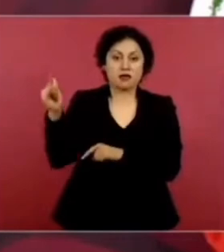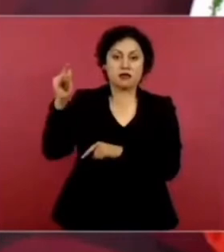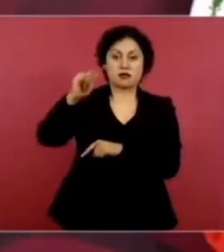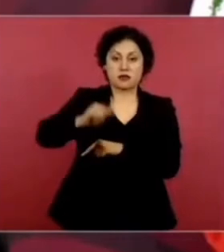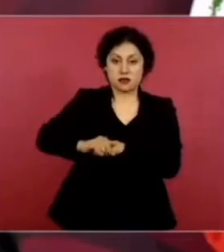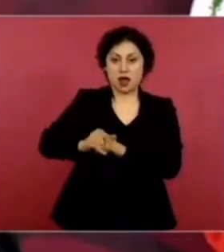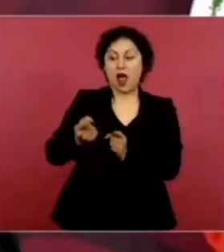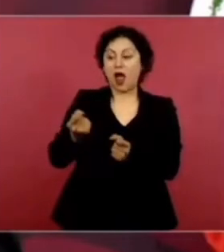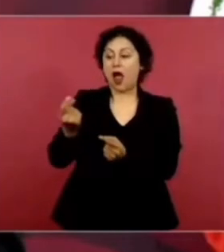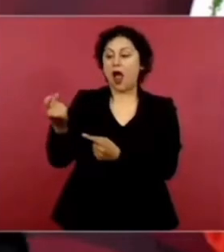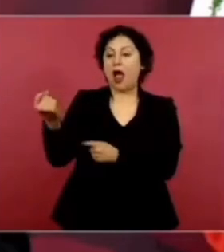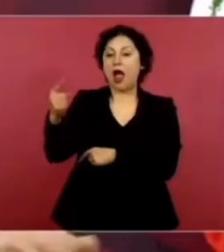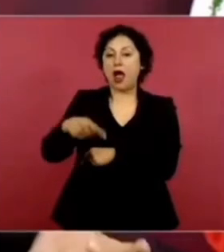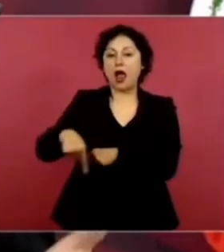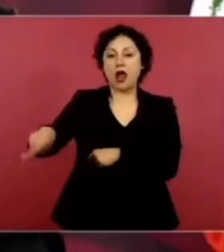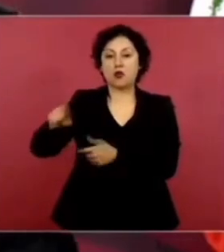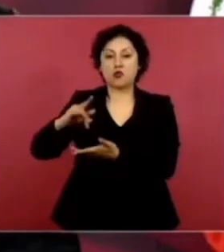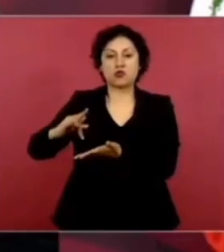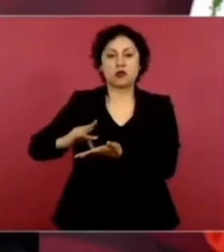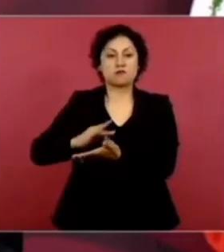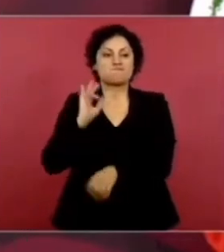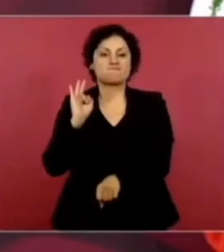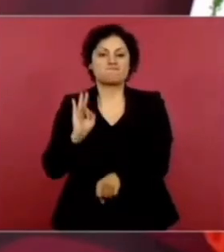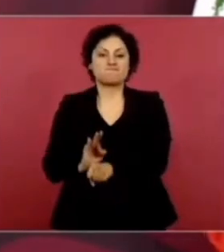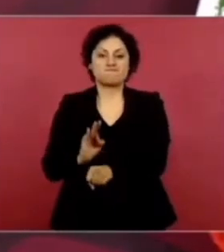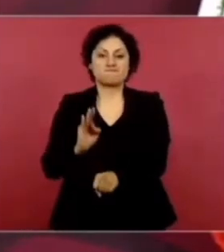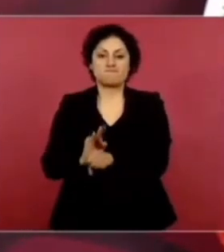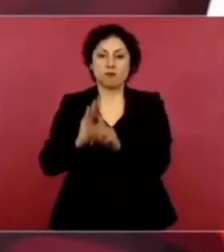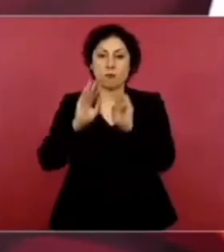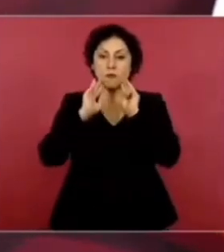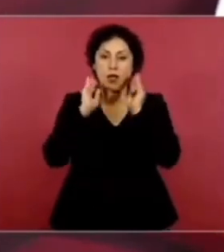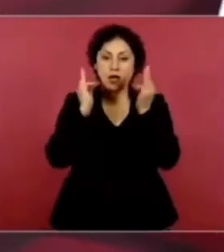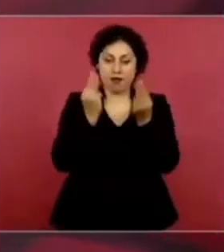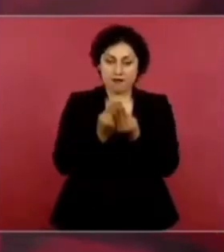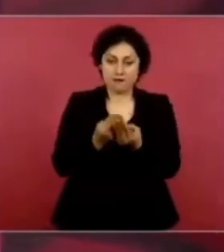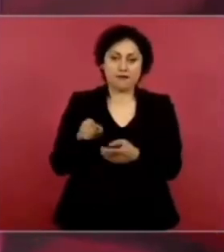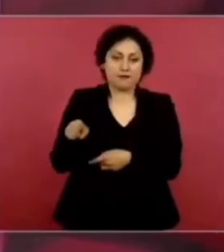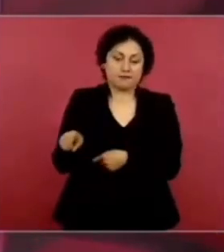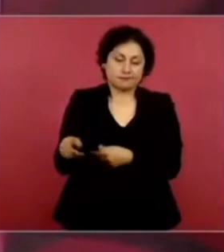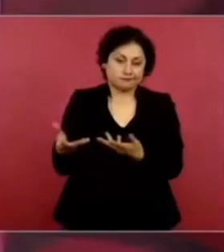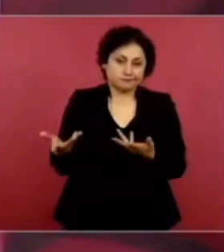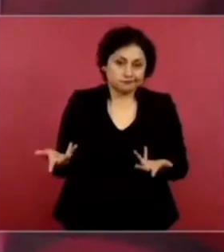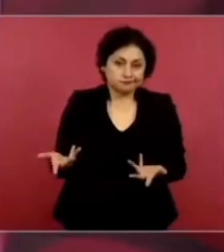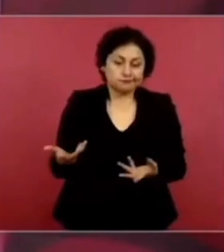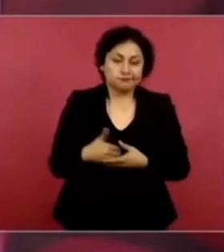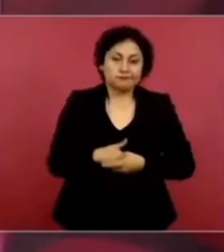Pobladores. Protegen. A los. Delincuentes.